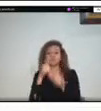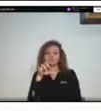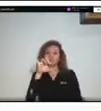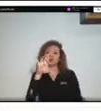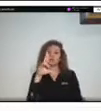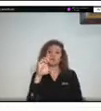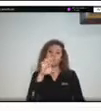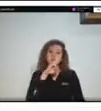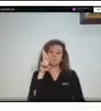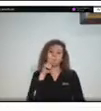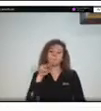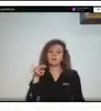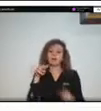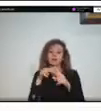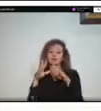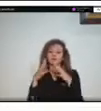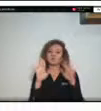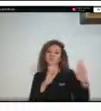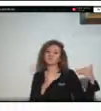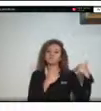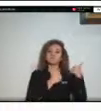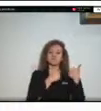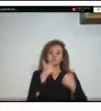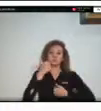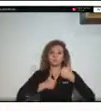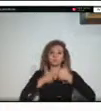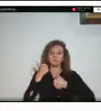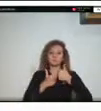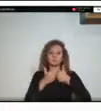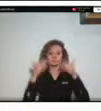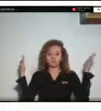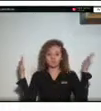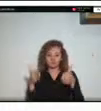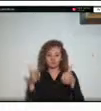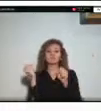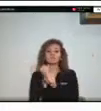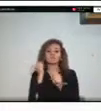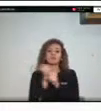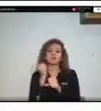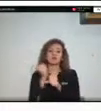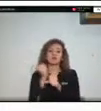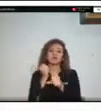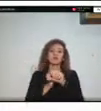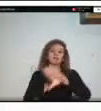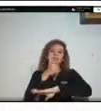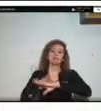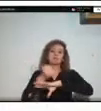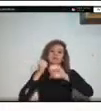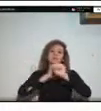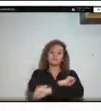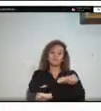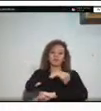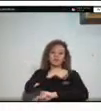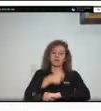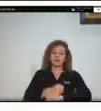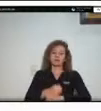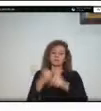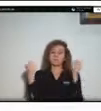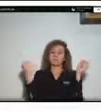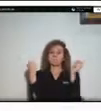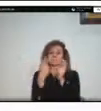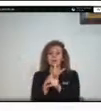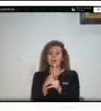asume como compromiso responsabilidad y dedicación su labor como director de gestión del riesgo de desastres del departamento de casanare